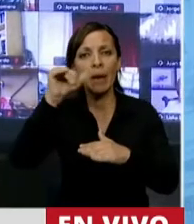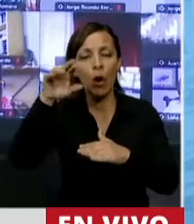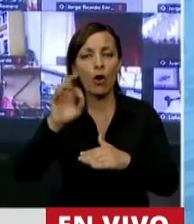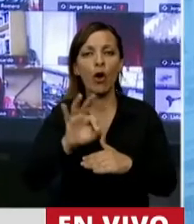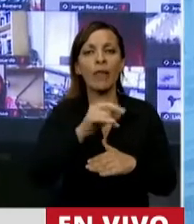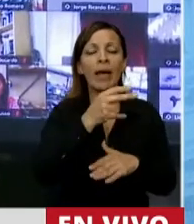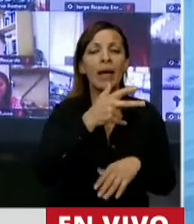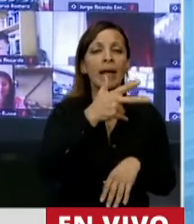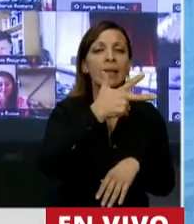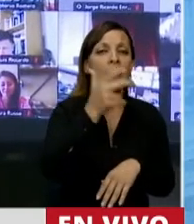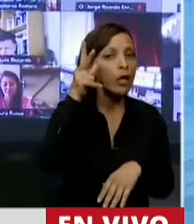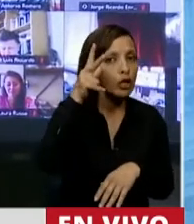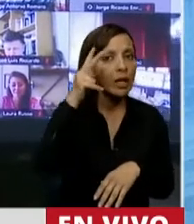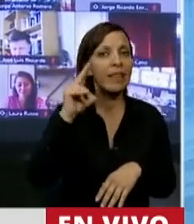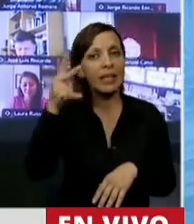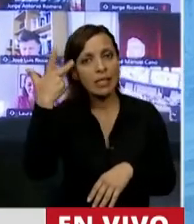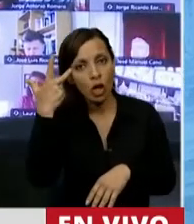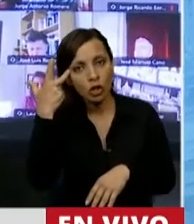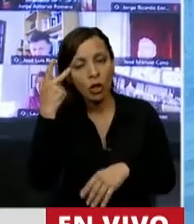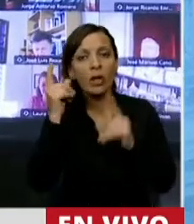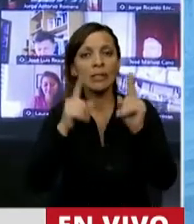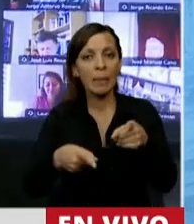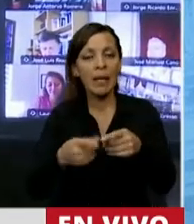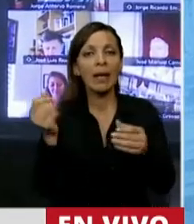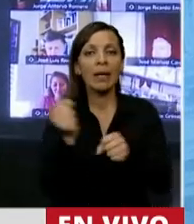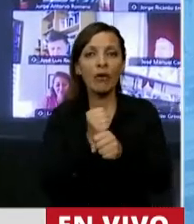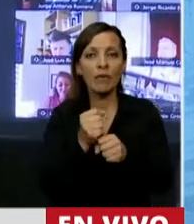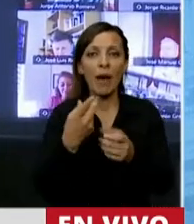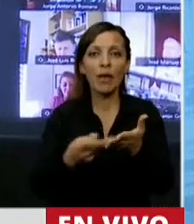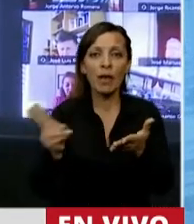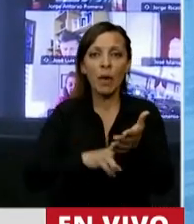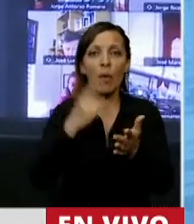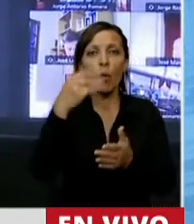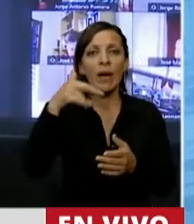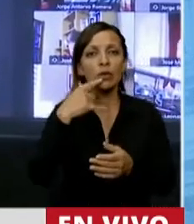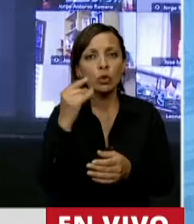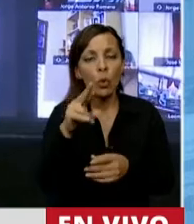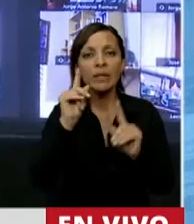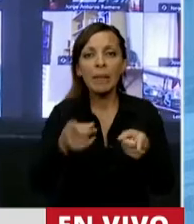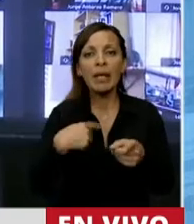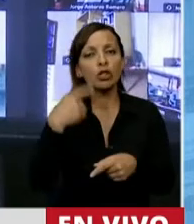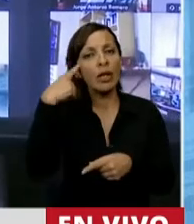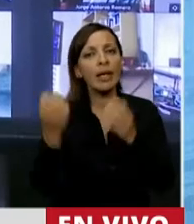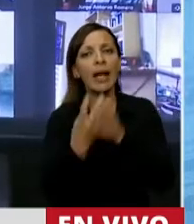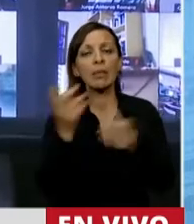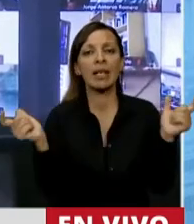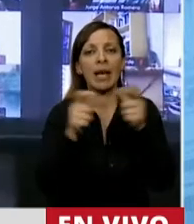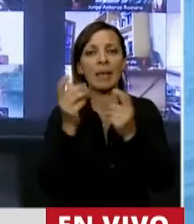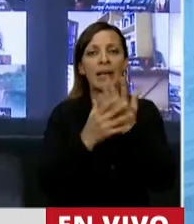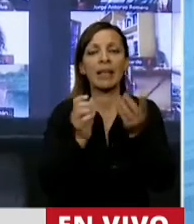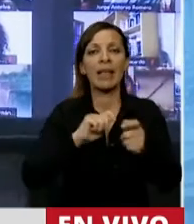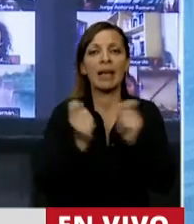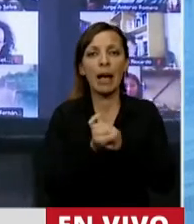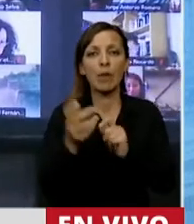38%. Suscribimos Escazú nosotros, lo pudimos ratificar ahora, pero lo empezamos a trabajar nosotros. Creemos el gabinete de cambio climático,